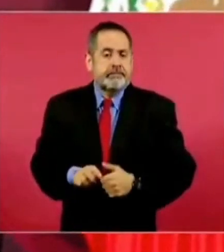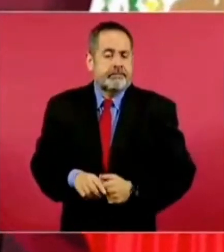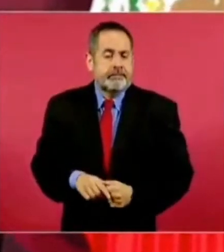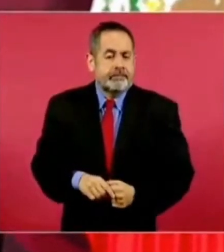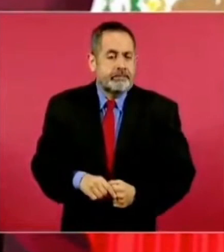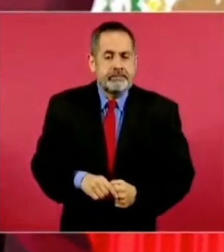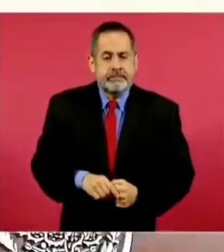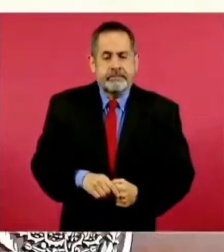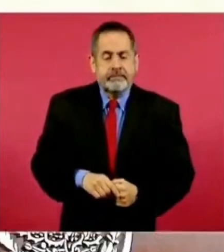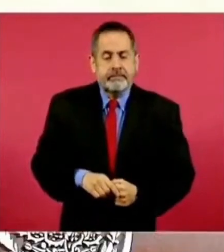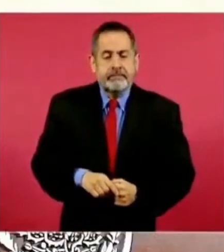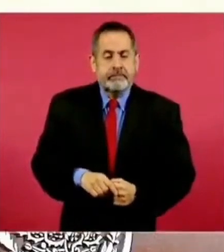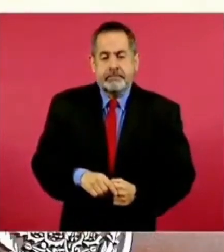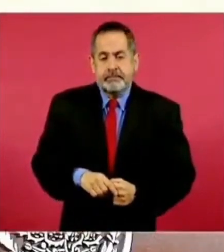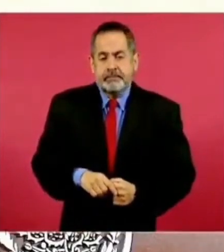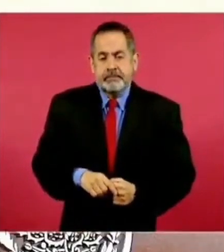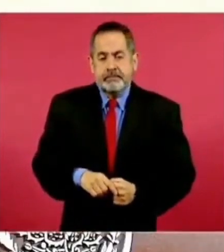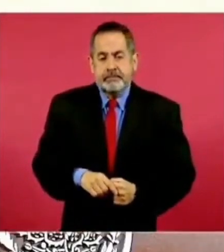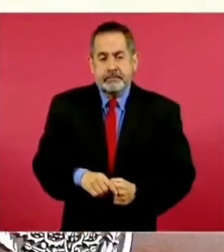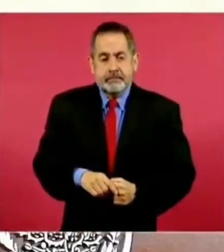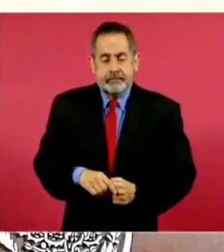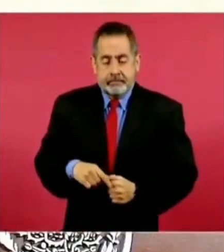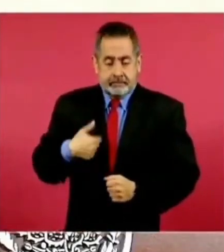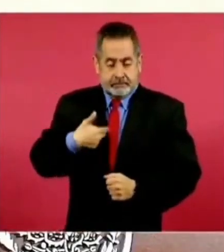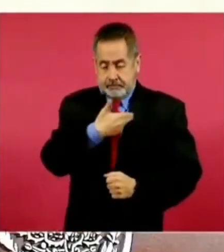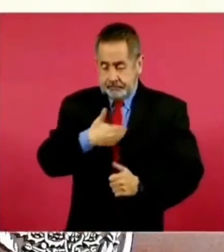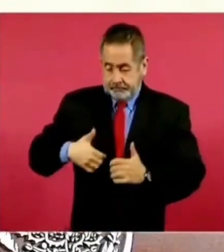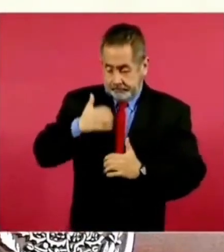es que quien me va a sustituir